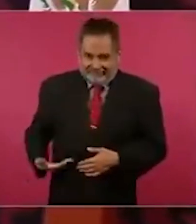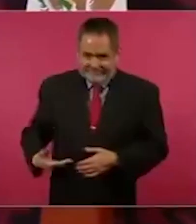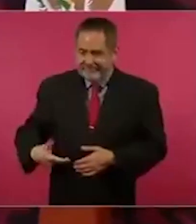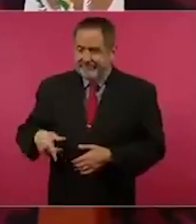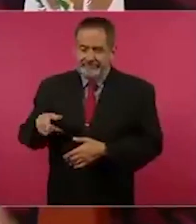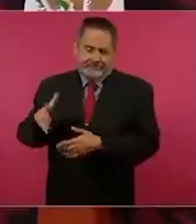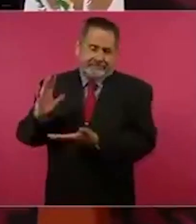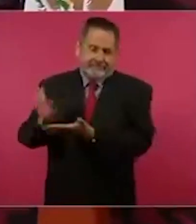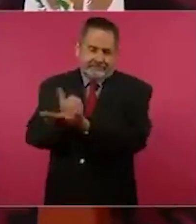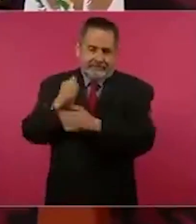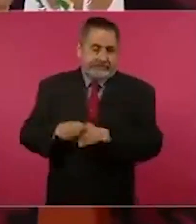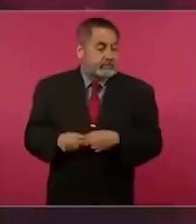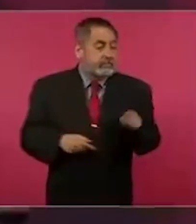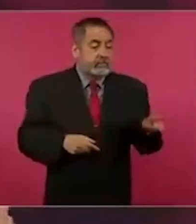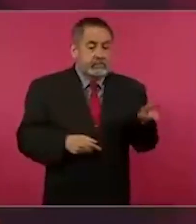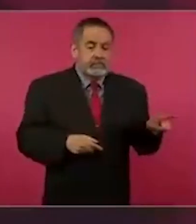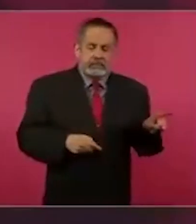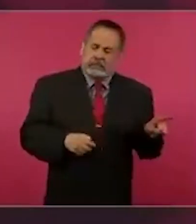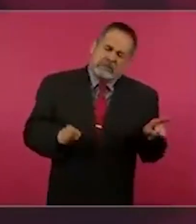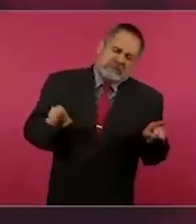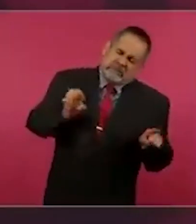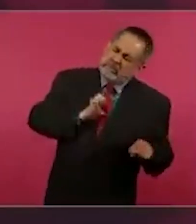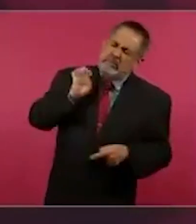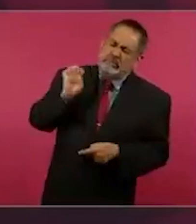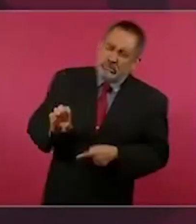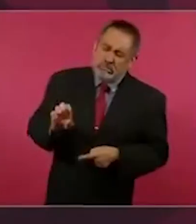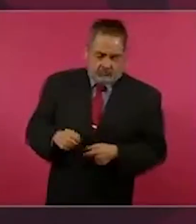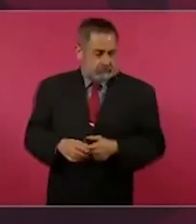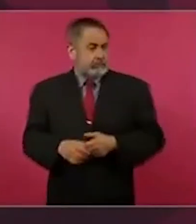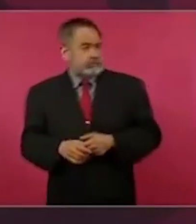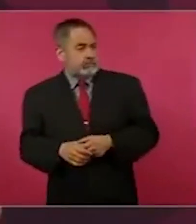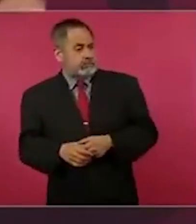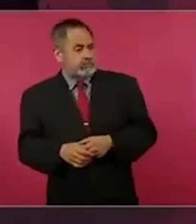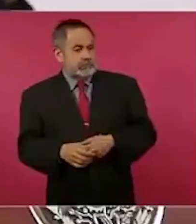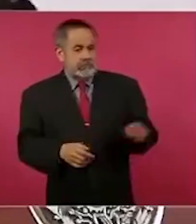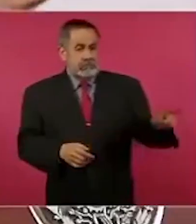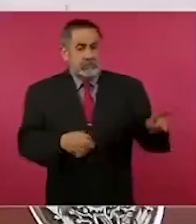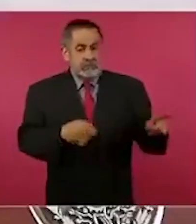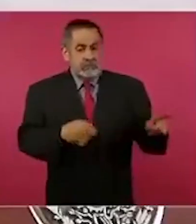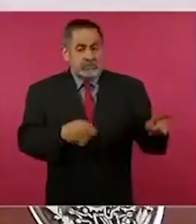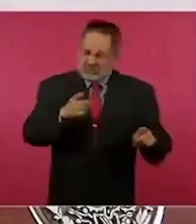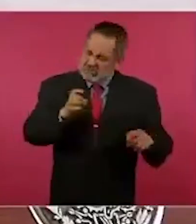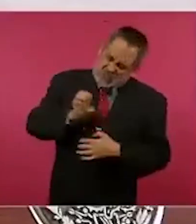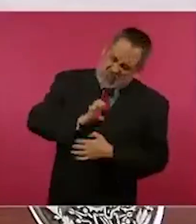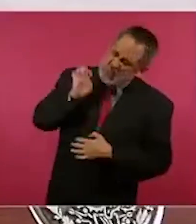la odio, la odio,